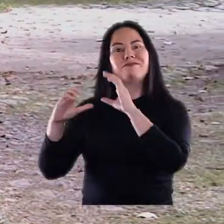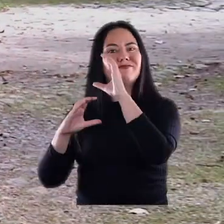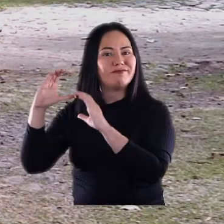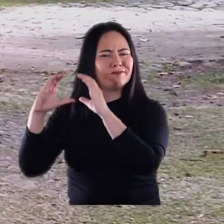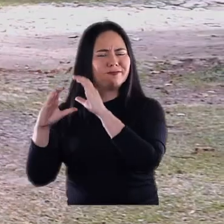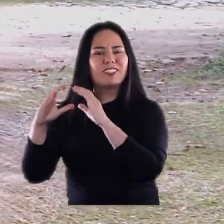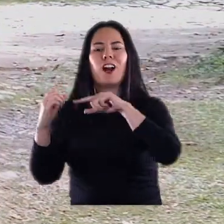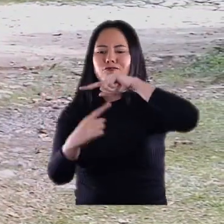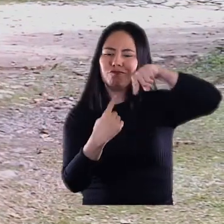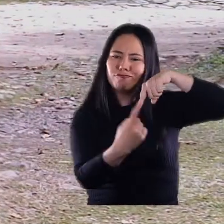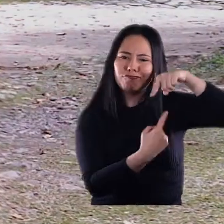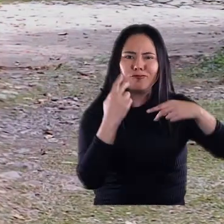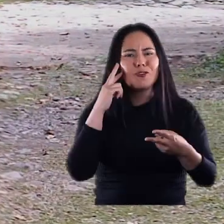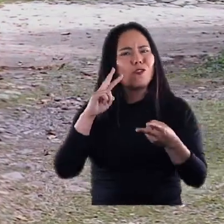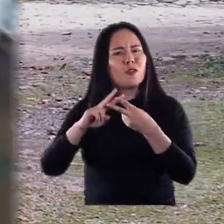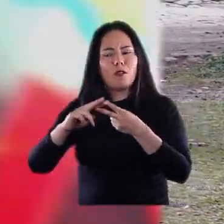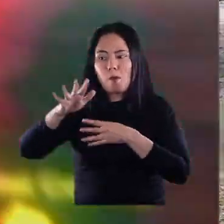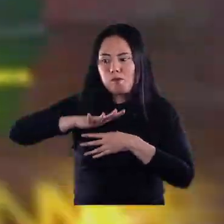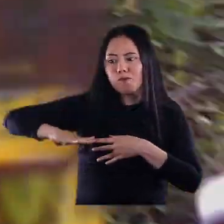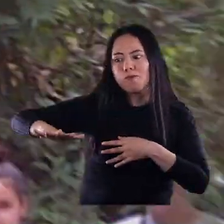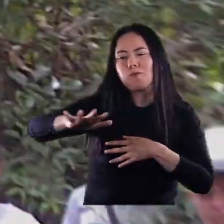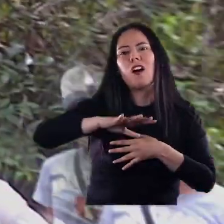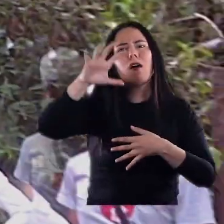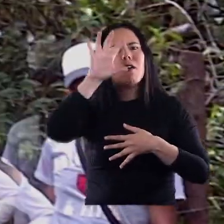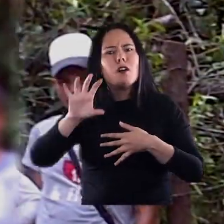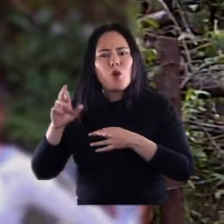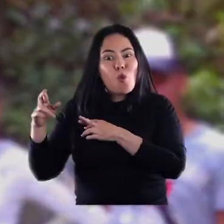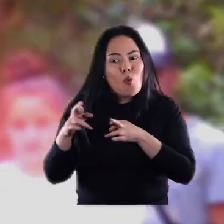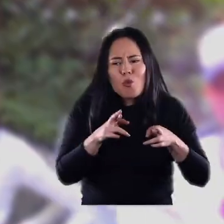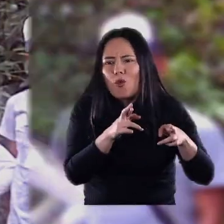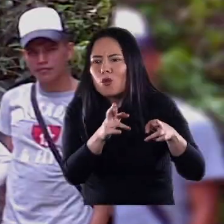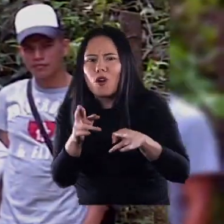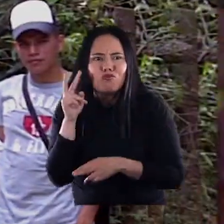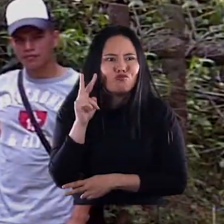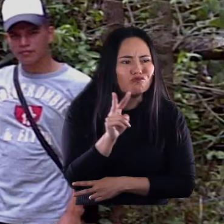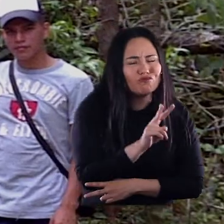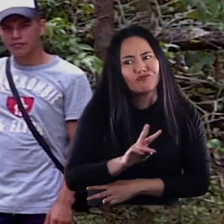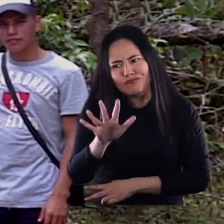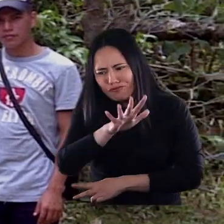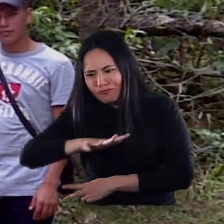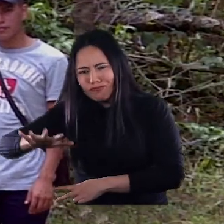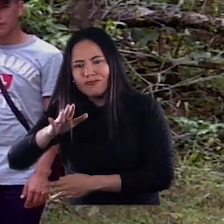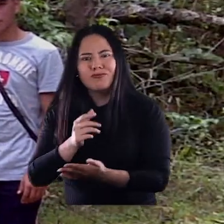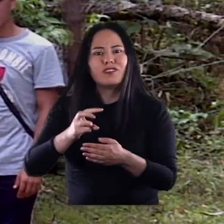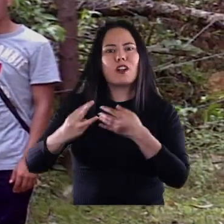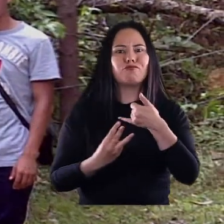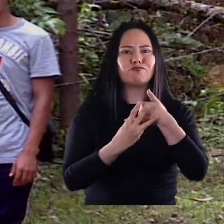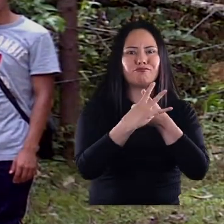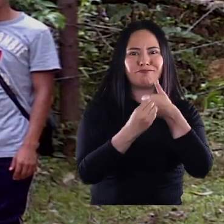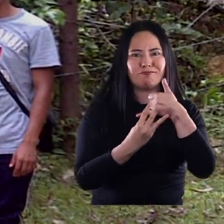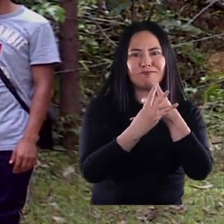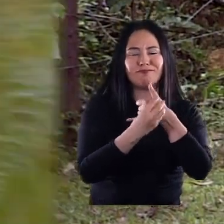circuitos turísticos, conociendo la parte plana del departamento, en un recorrido que le llamo Recorriendo el Valle del Cauca entre dos cordilleras.